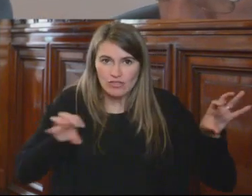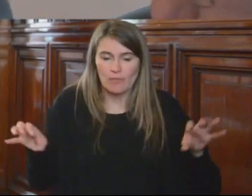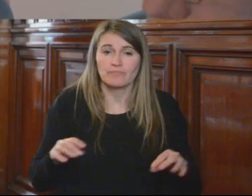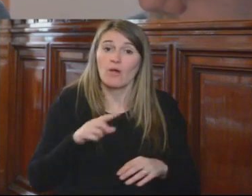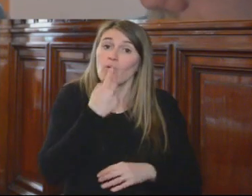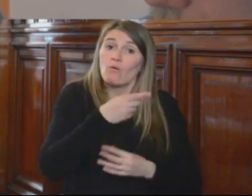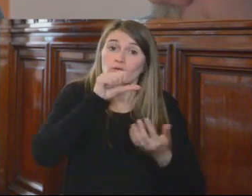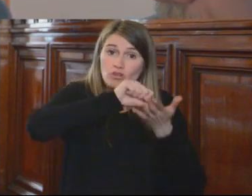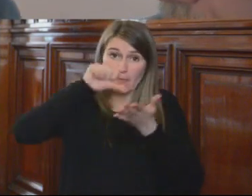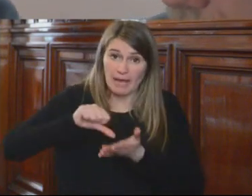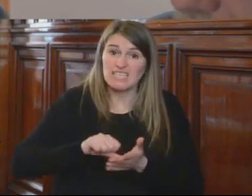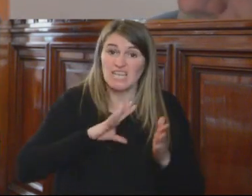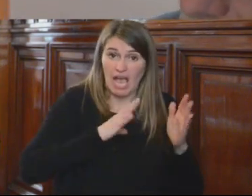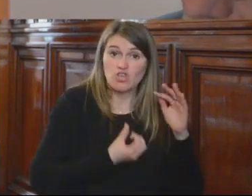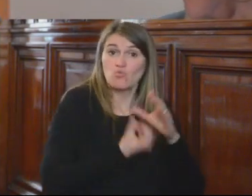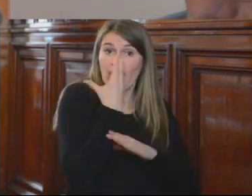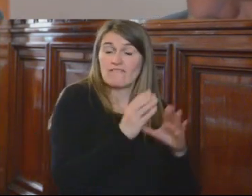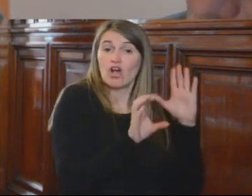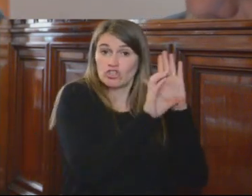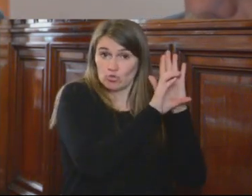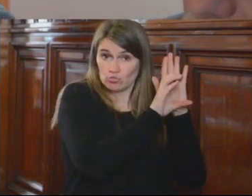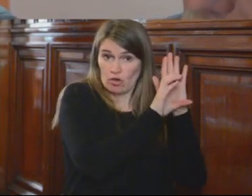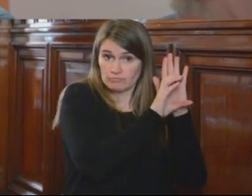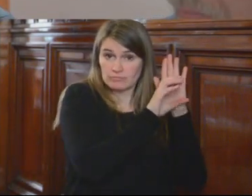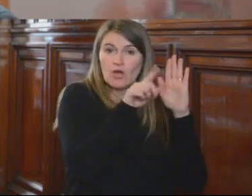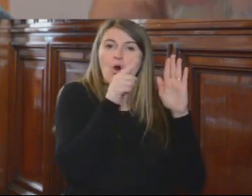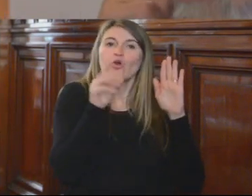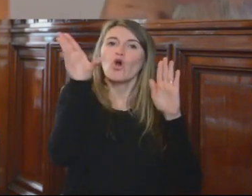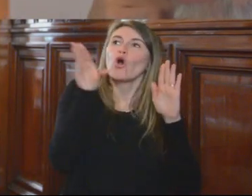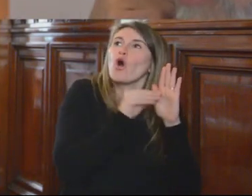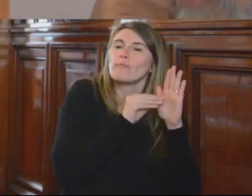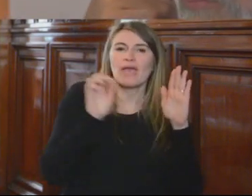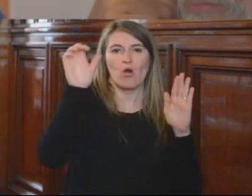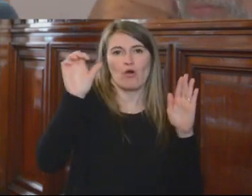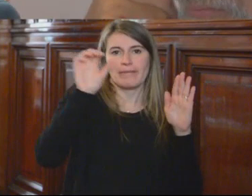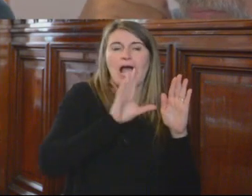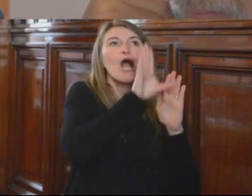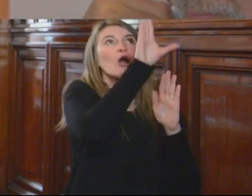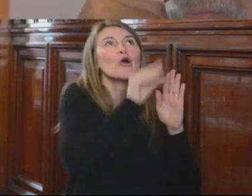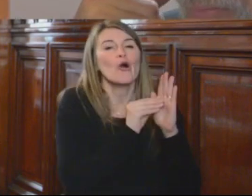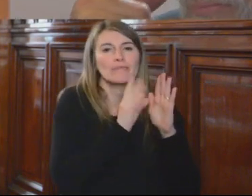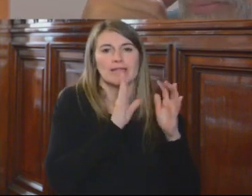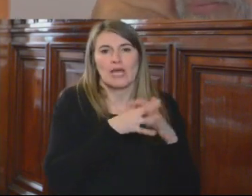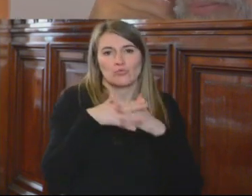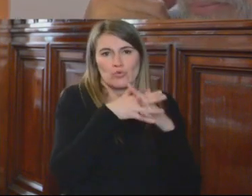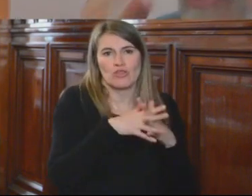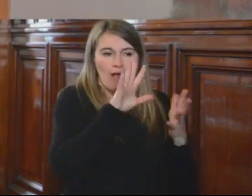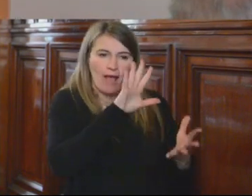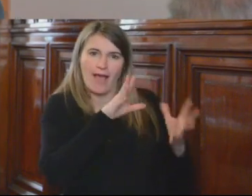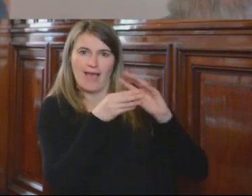que hacen nuevas Constituciones, pero en general copiando las europeas o las norteamericanas con adecuaciones.